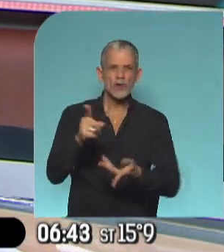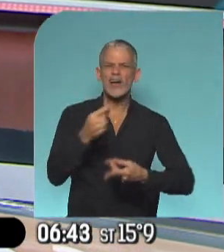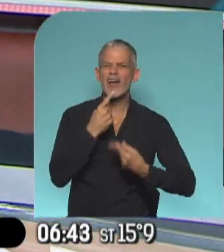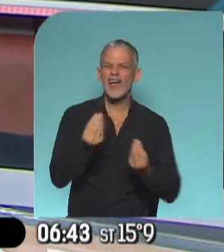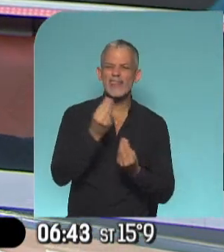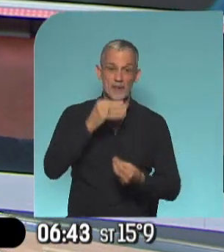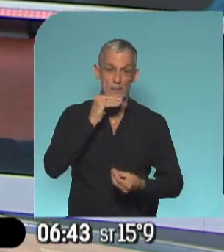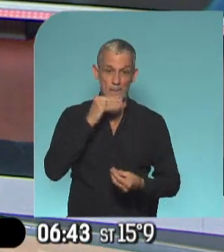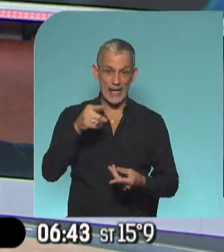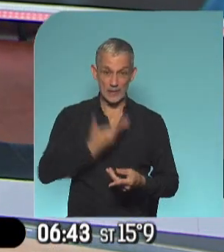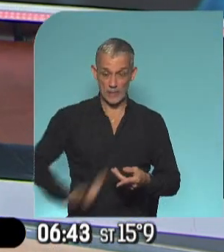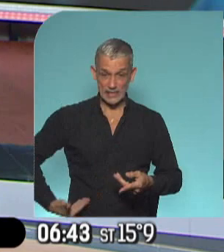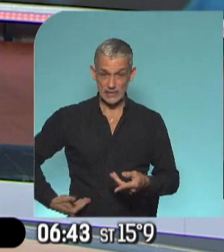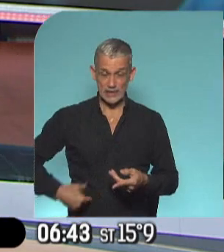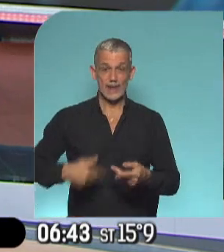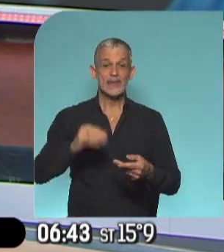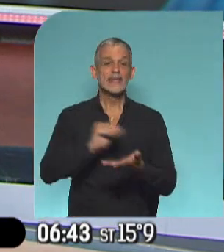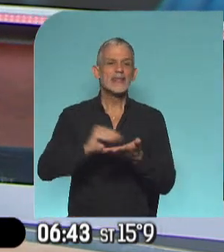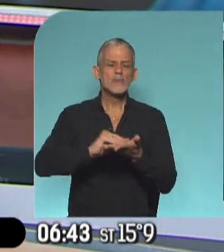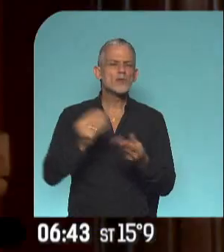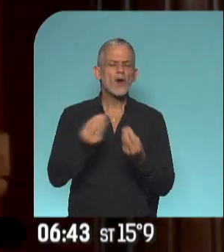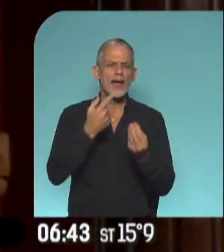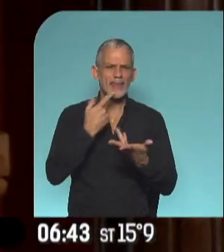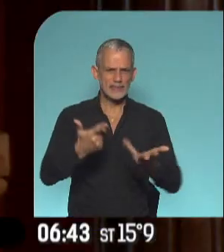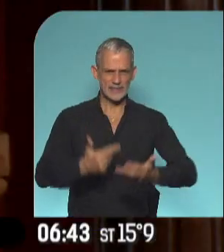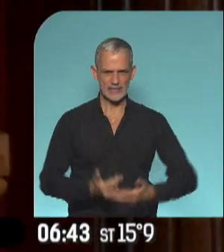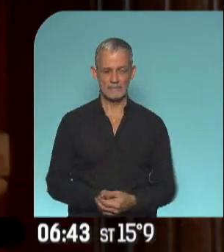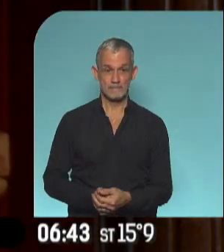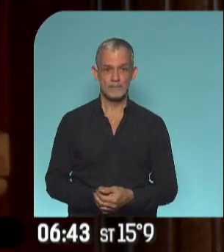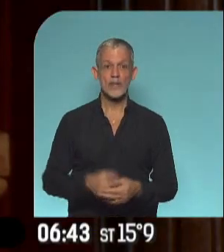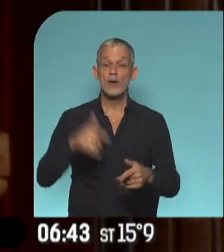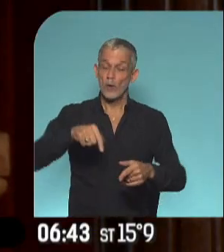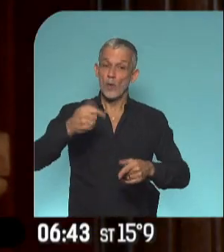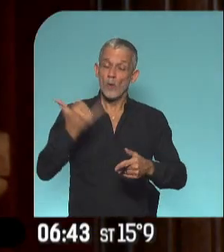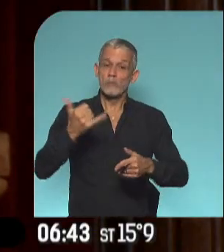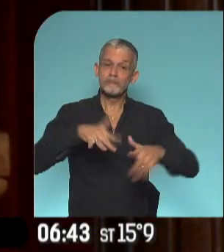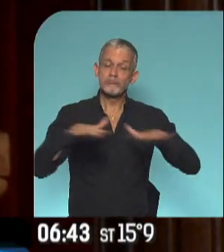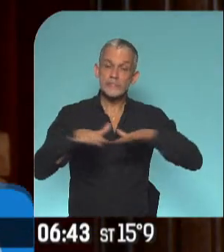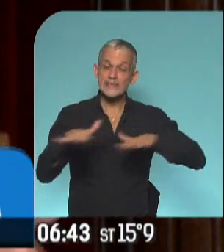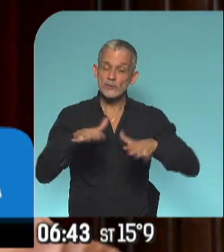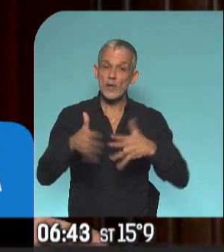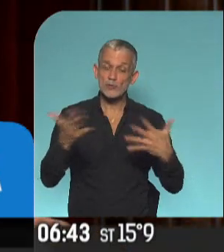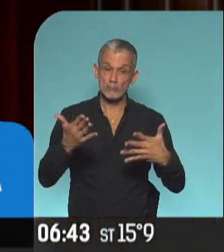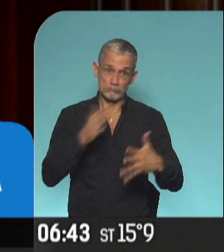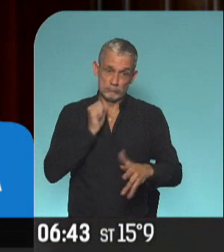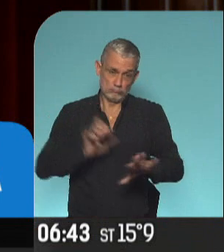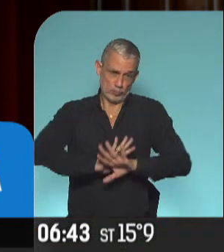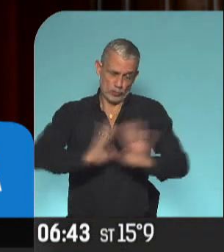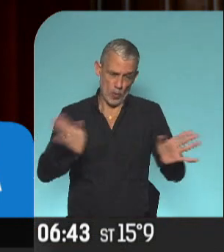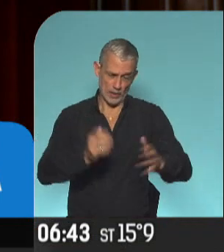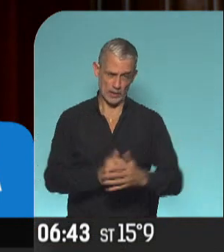Sergio Massa, el presidente de la Cámara Baja. Se produjo una situación intolerable.